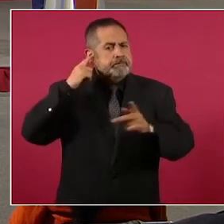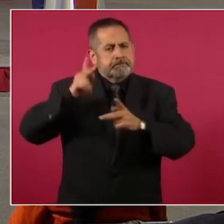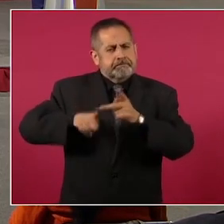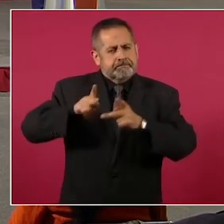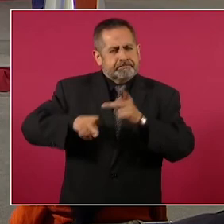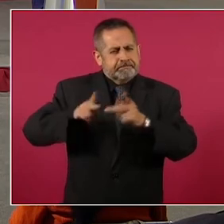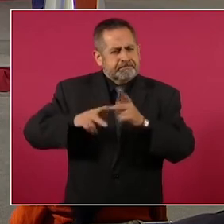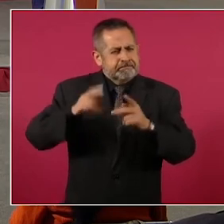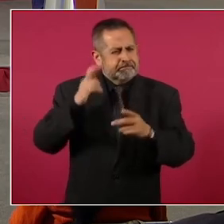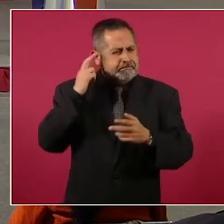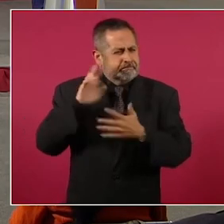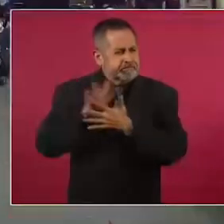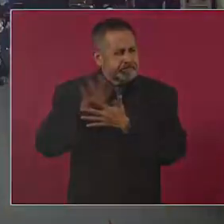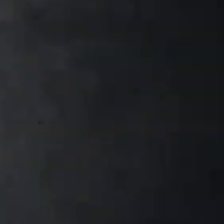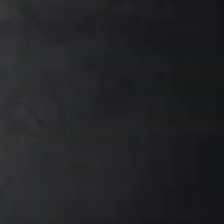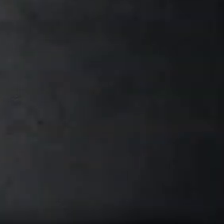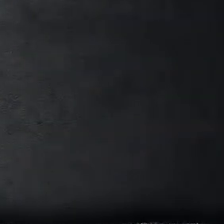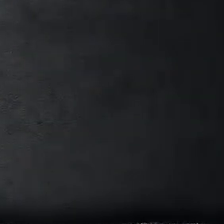Abrazote. Igual, bye.